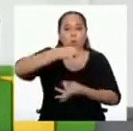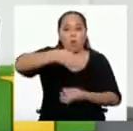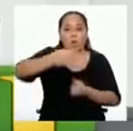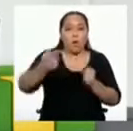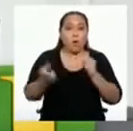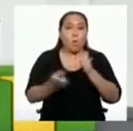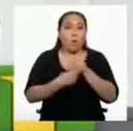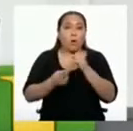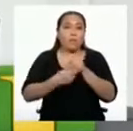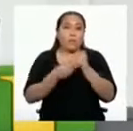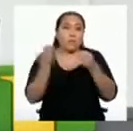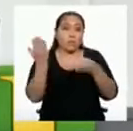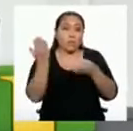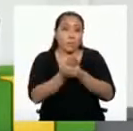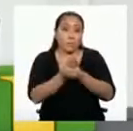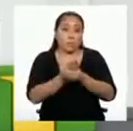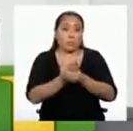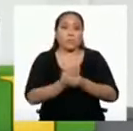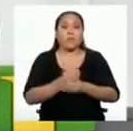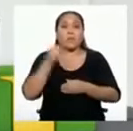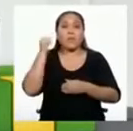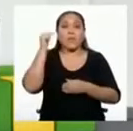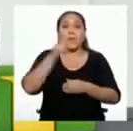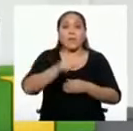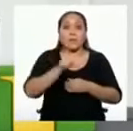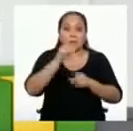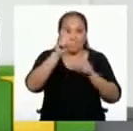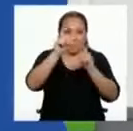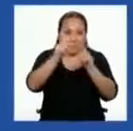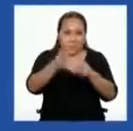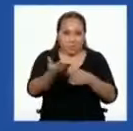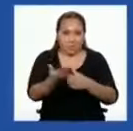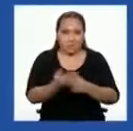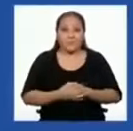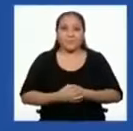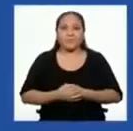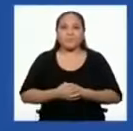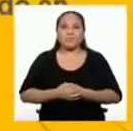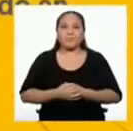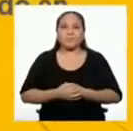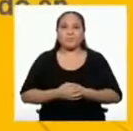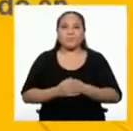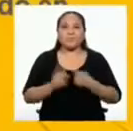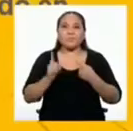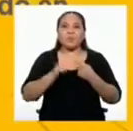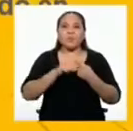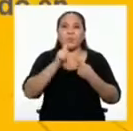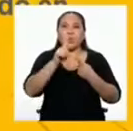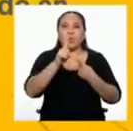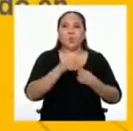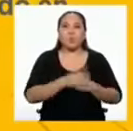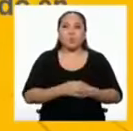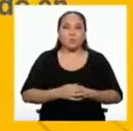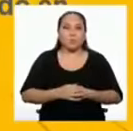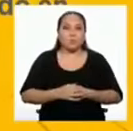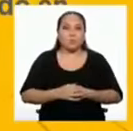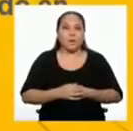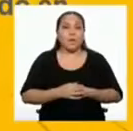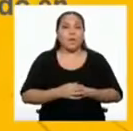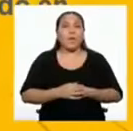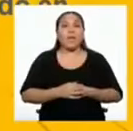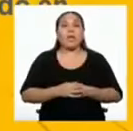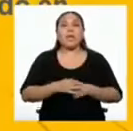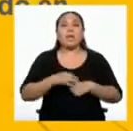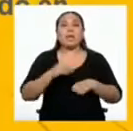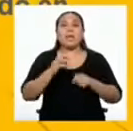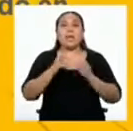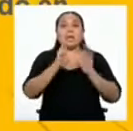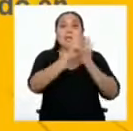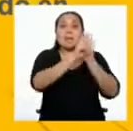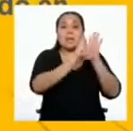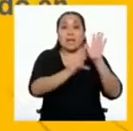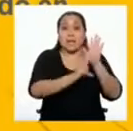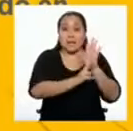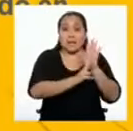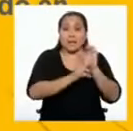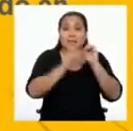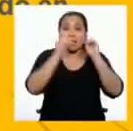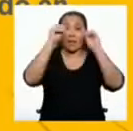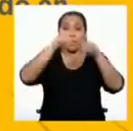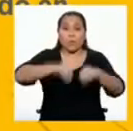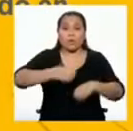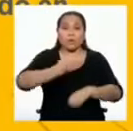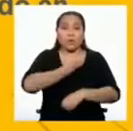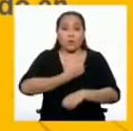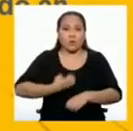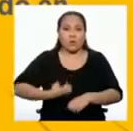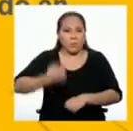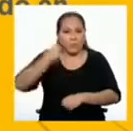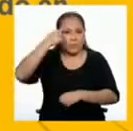archivarás en tu portafolio. Y ahí te van las preguntas. Uno. ¿Las medidas tomadas por el gobierno son medidas pensando